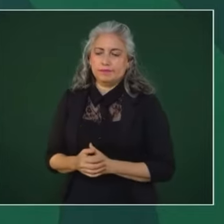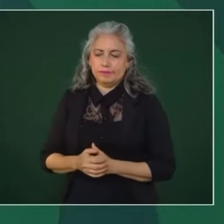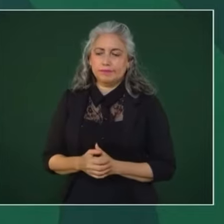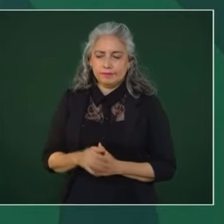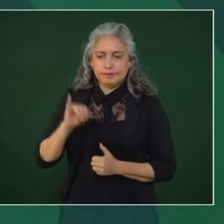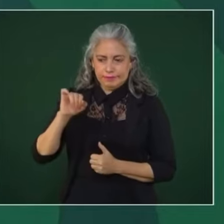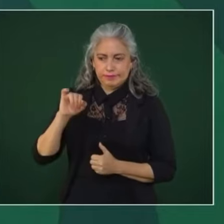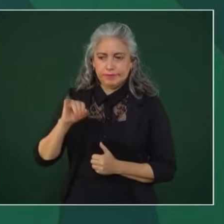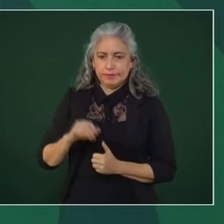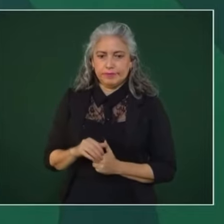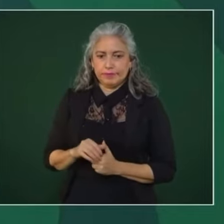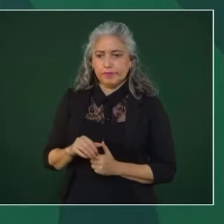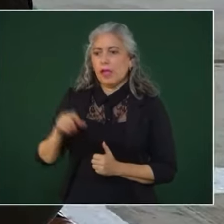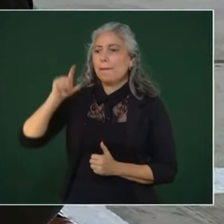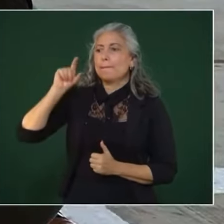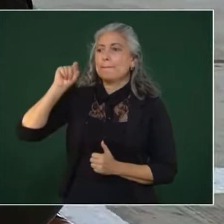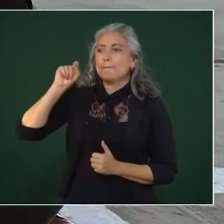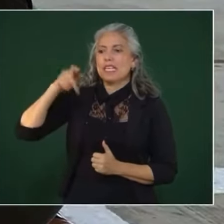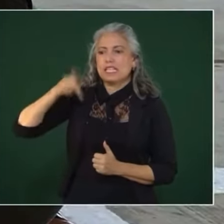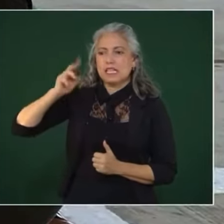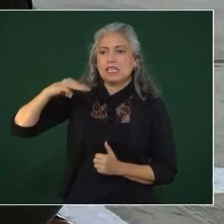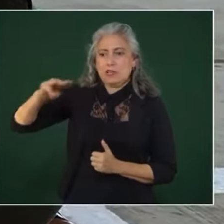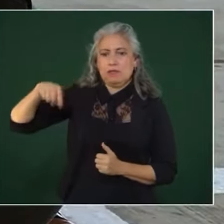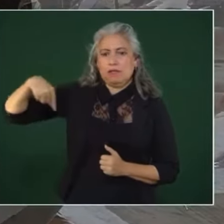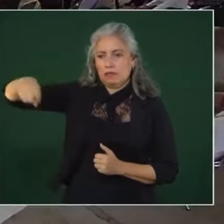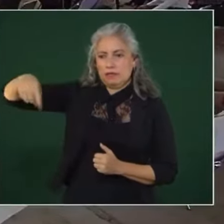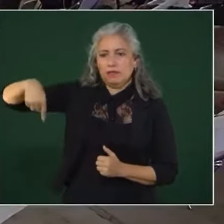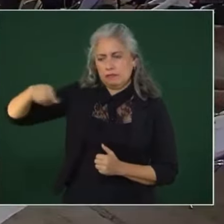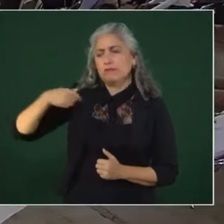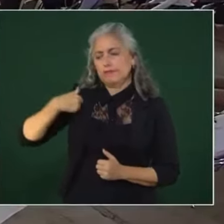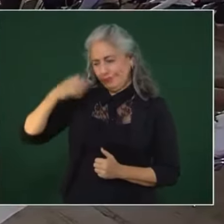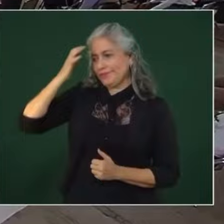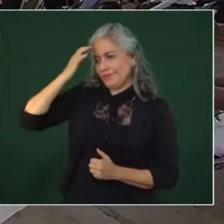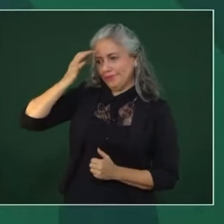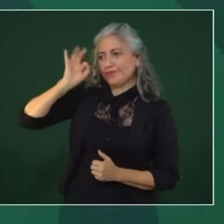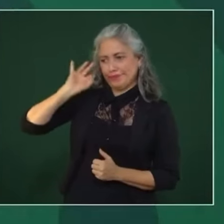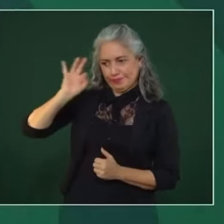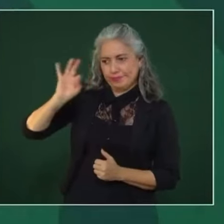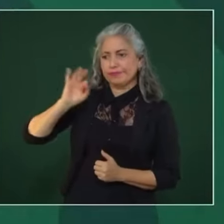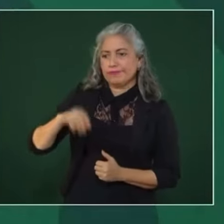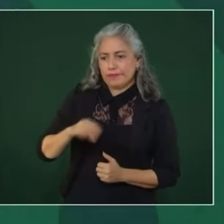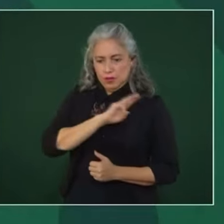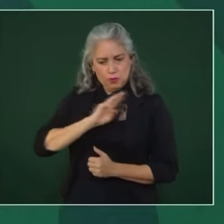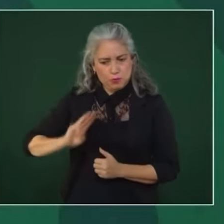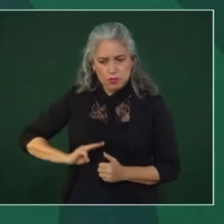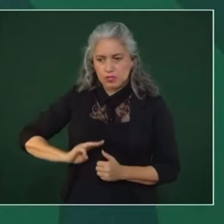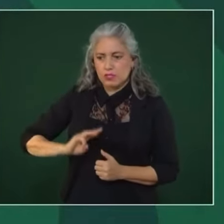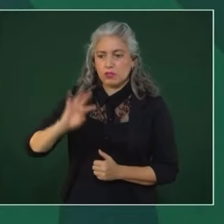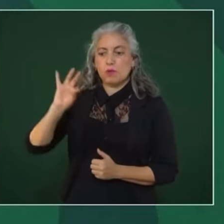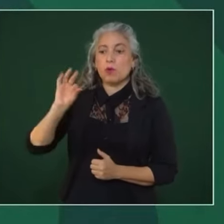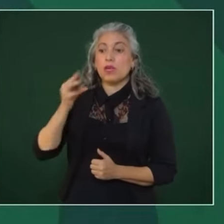¿sí o no? Sí, están a 20 kilómetros de distancia. Es que conozco muy bien, conozco todos los municipios de Tamaulipas,